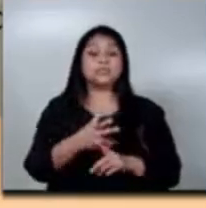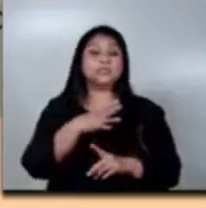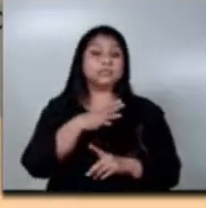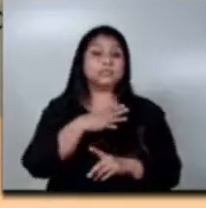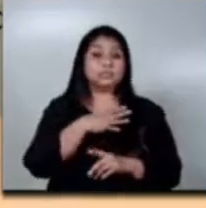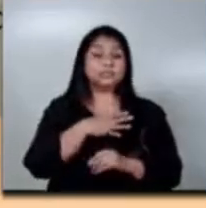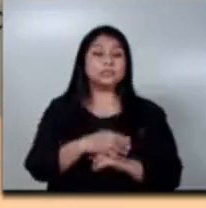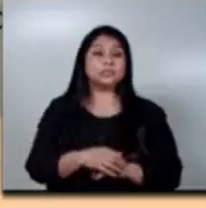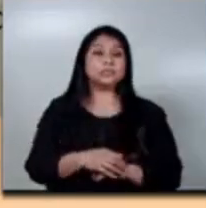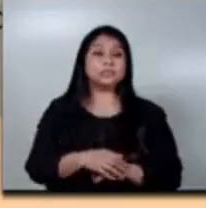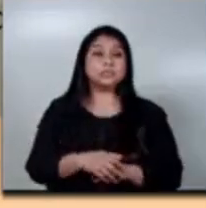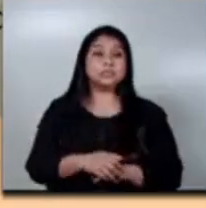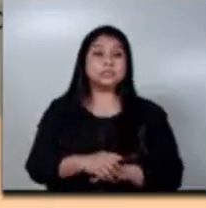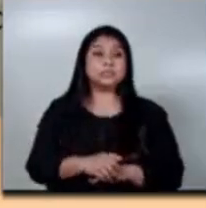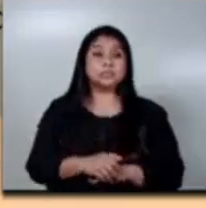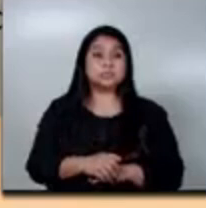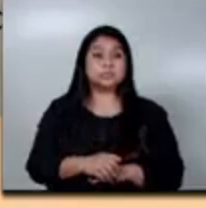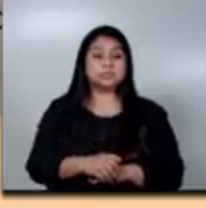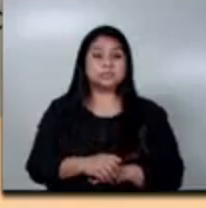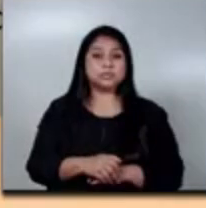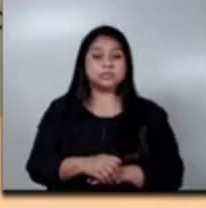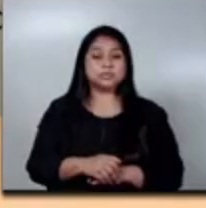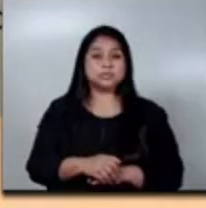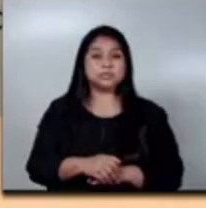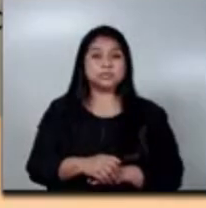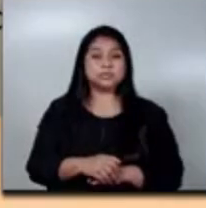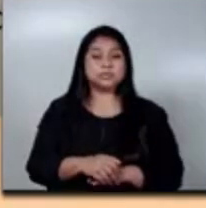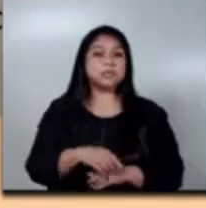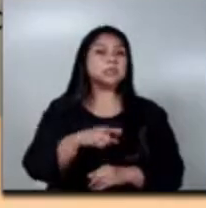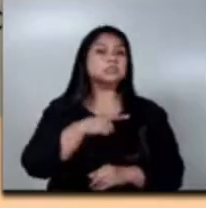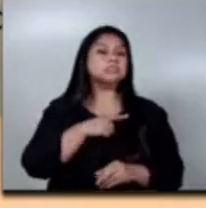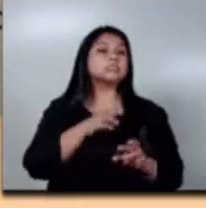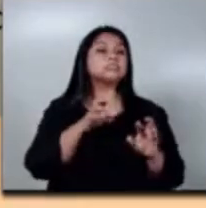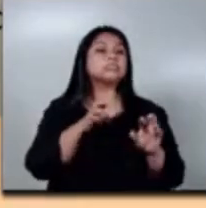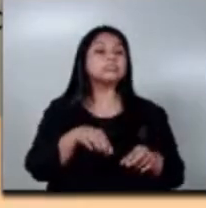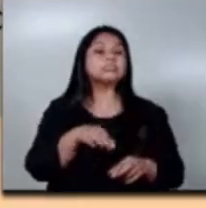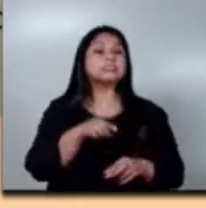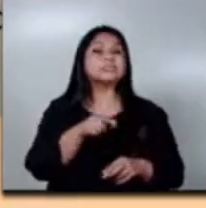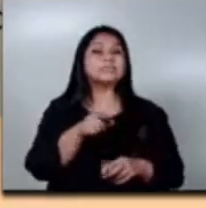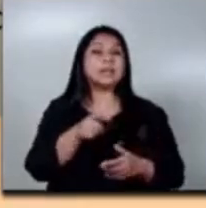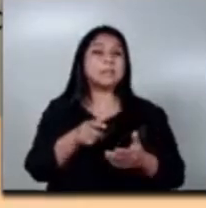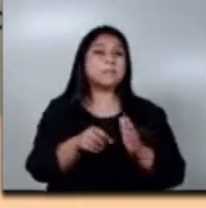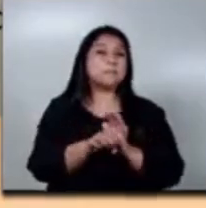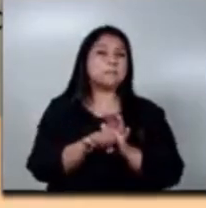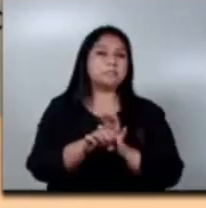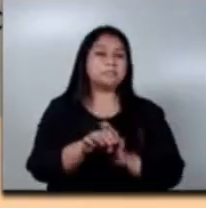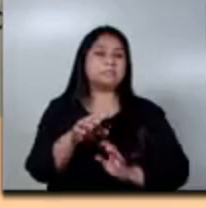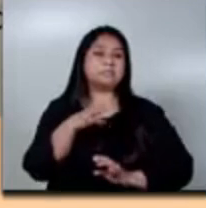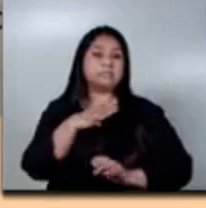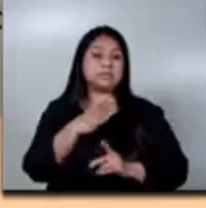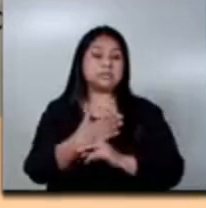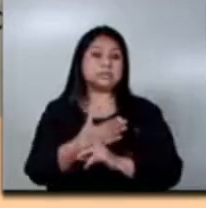no solo la persona que tiene la dificultad,